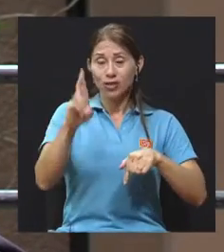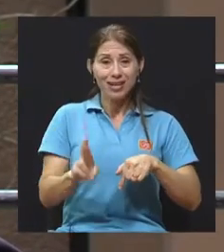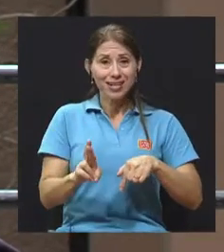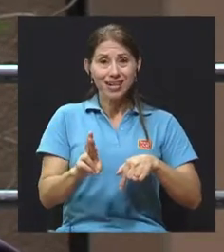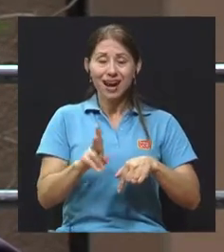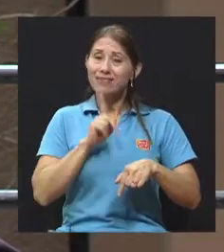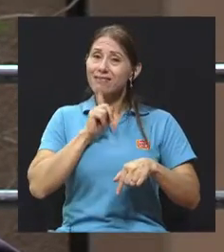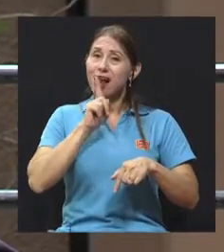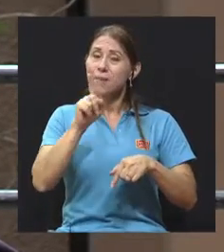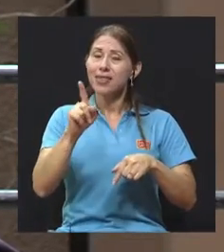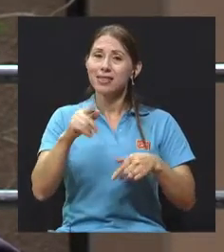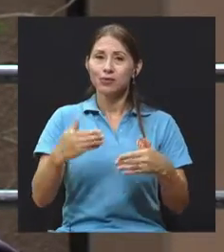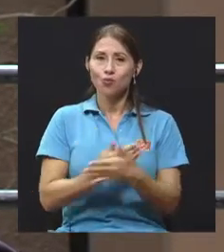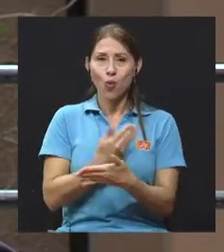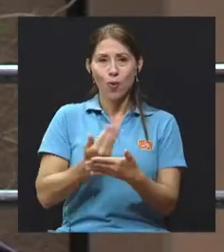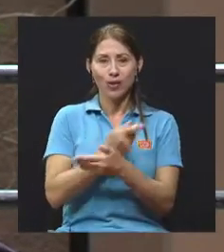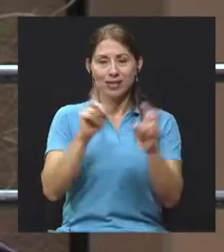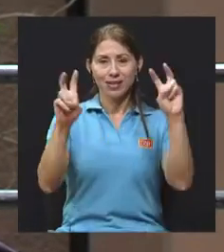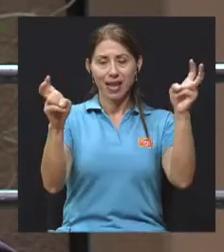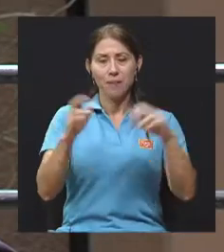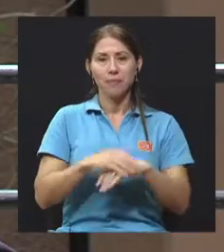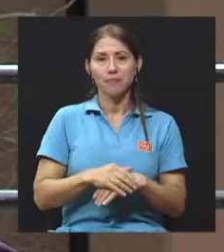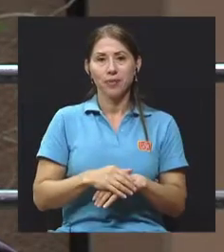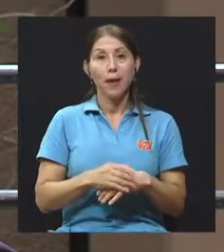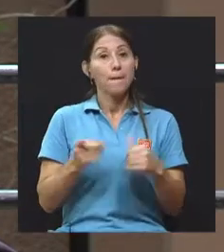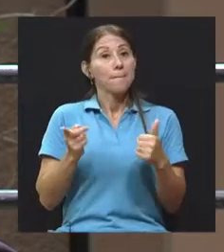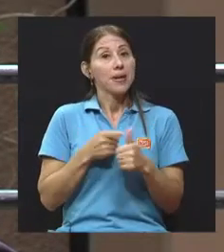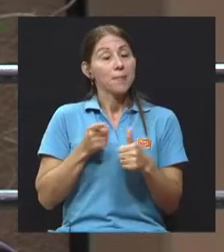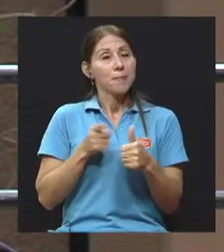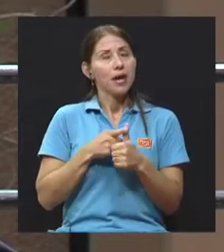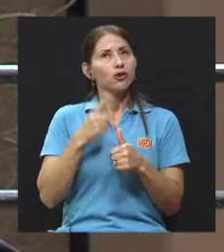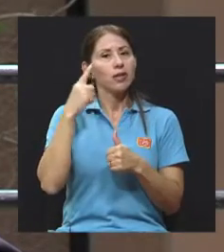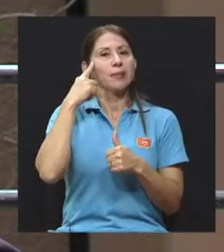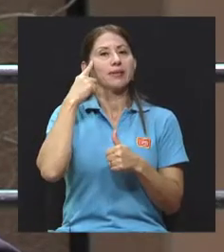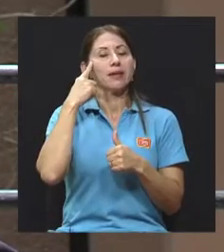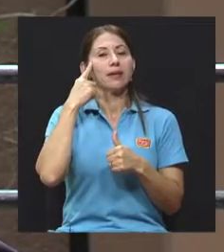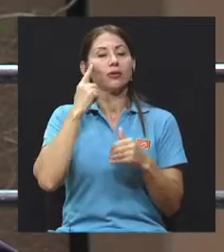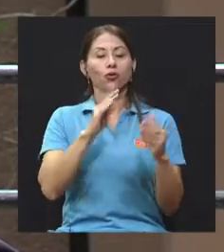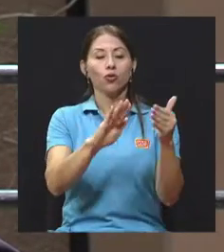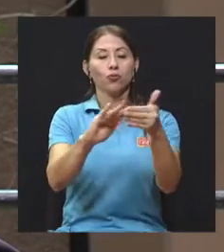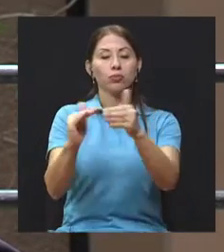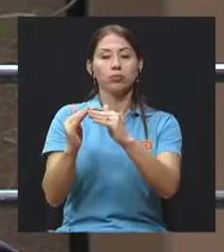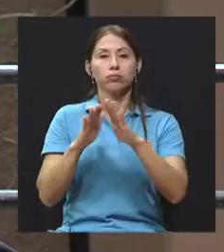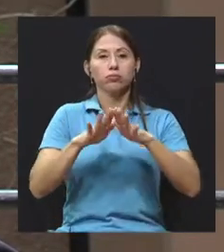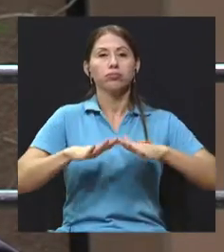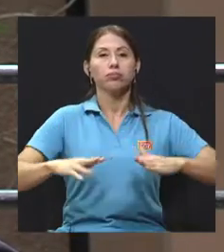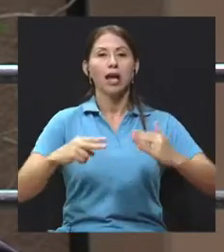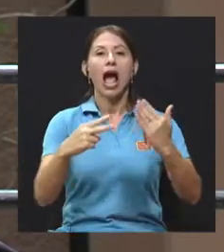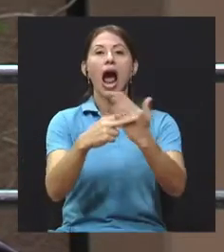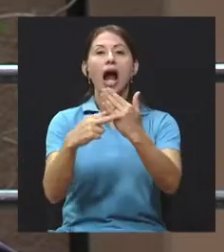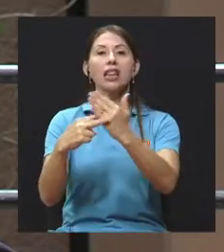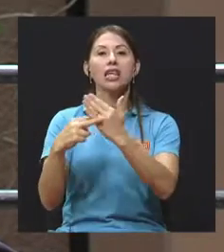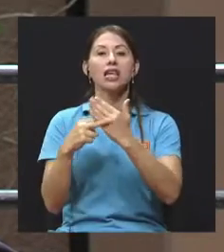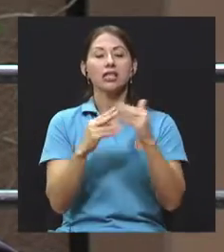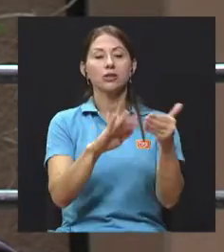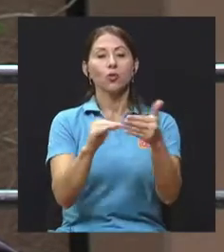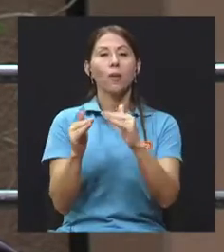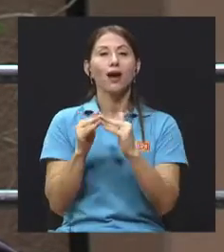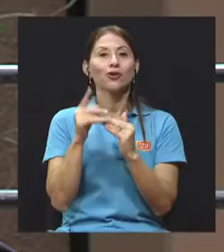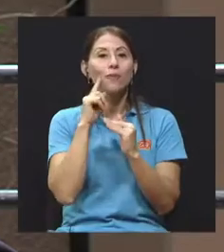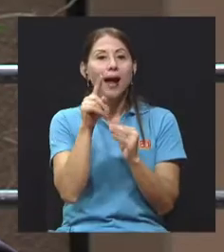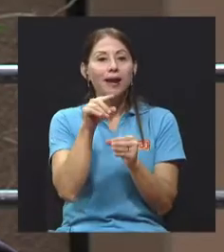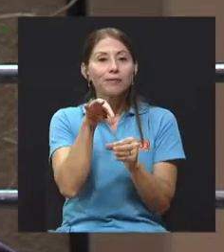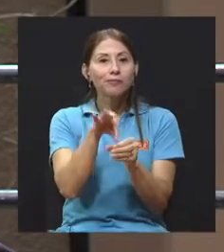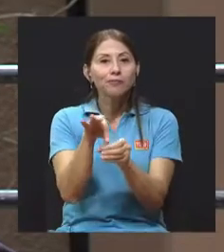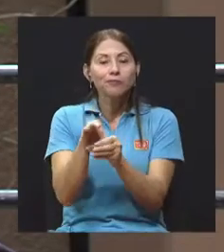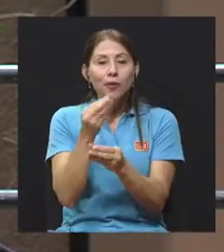es realmente nuevo el tema. Se está integrando en primeros unos jardines urbanos, que son jardines comestibles y todo, pero un sistema